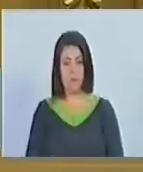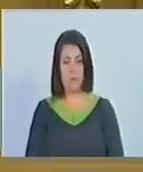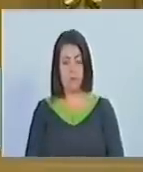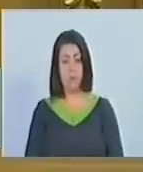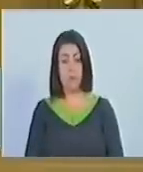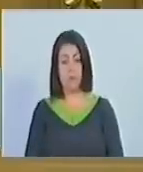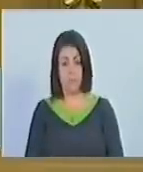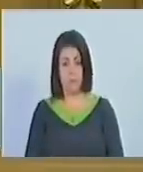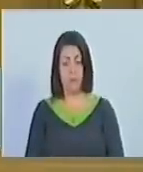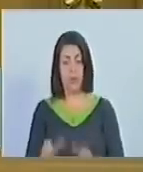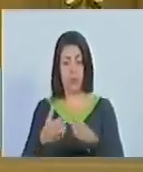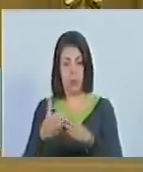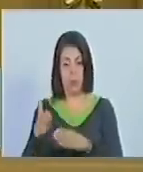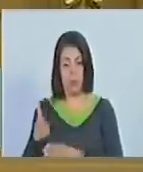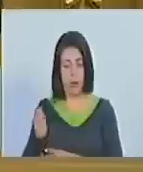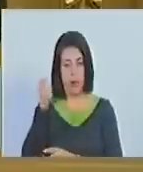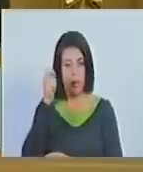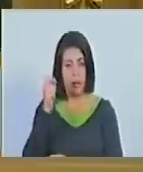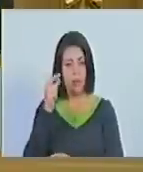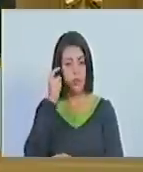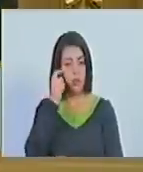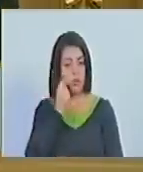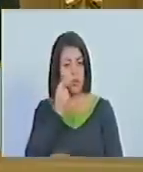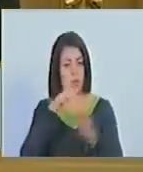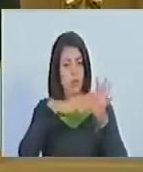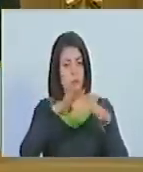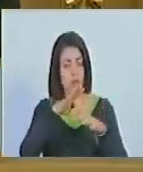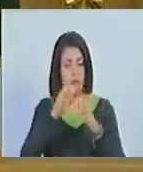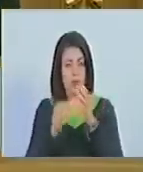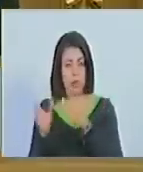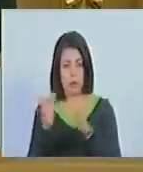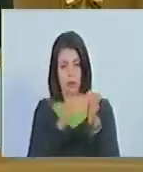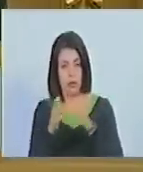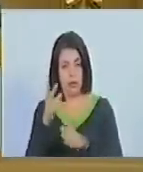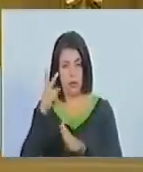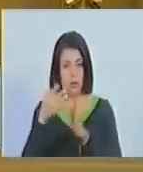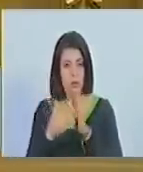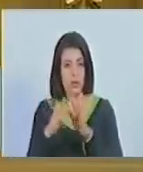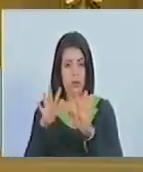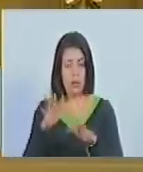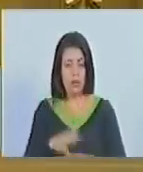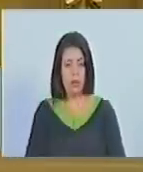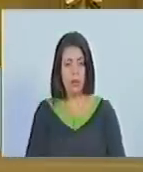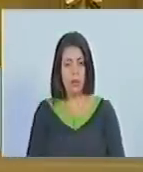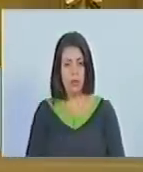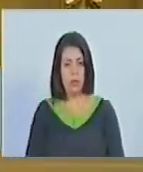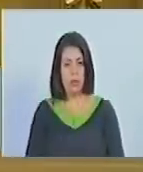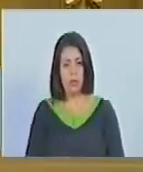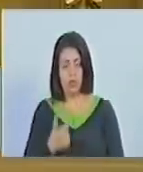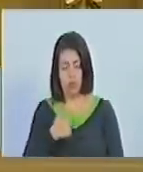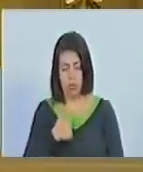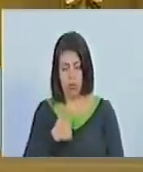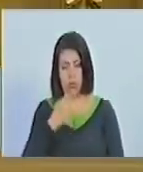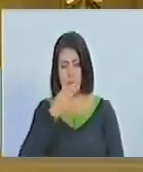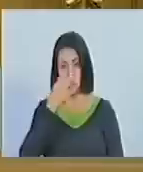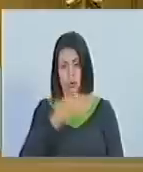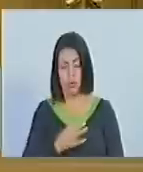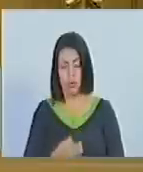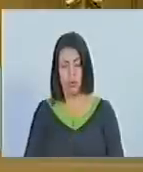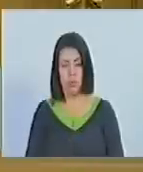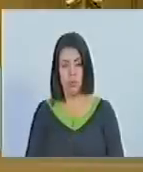dadas al sector pesquero en el estado Sucre el 14 de marzo de 2010 yo estoy seguro